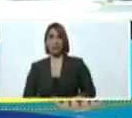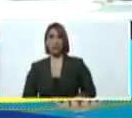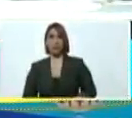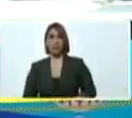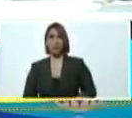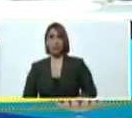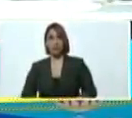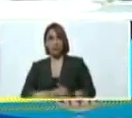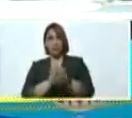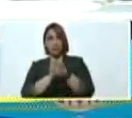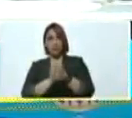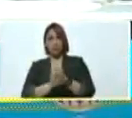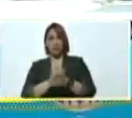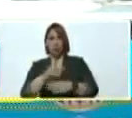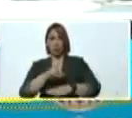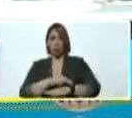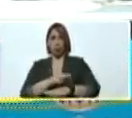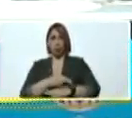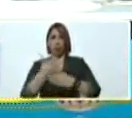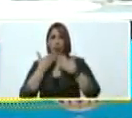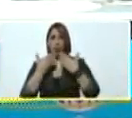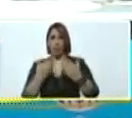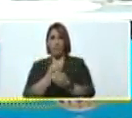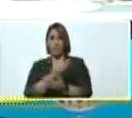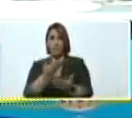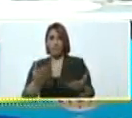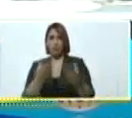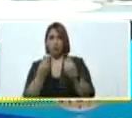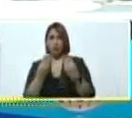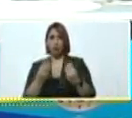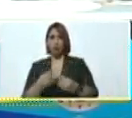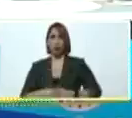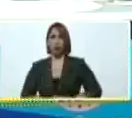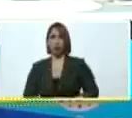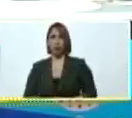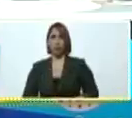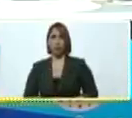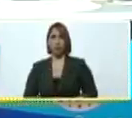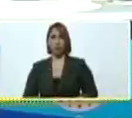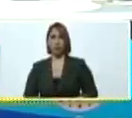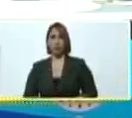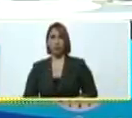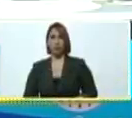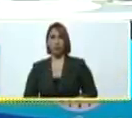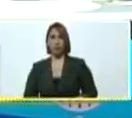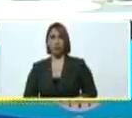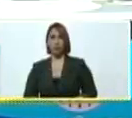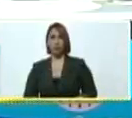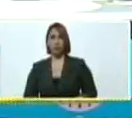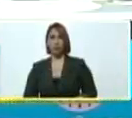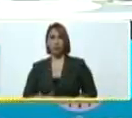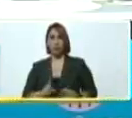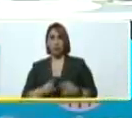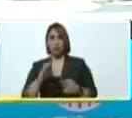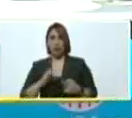compañeros doctores le agradezco mucho a los doctores Carlos Núñez